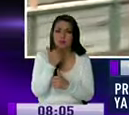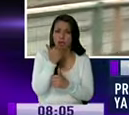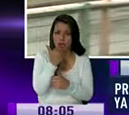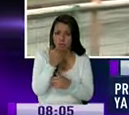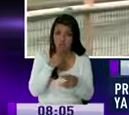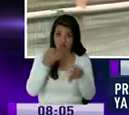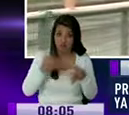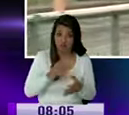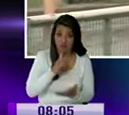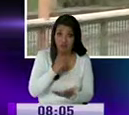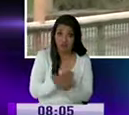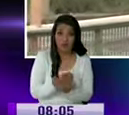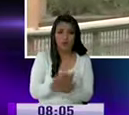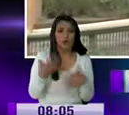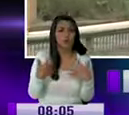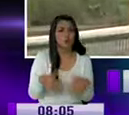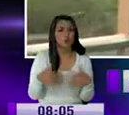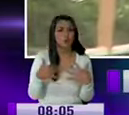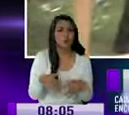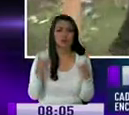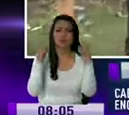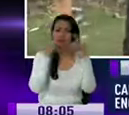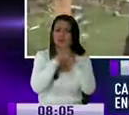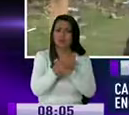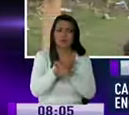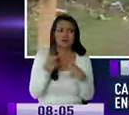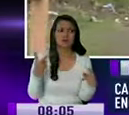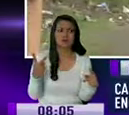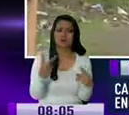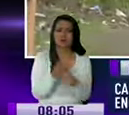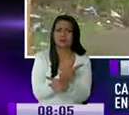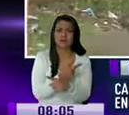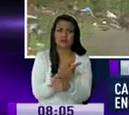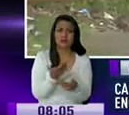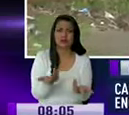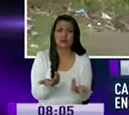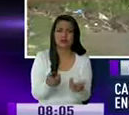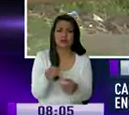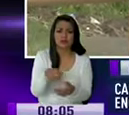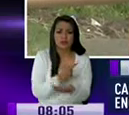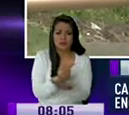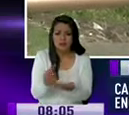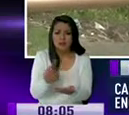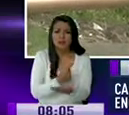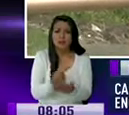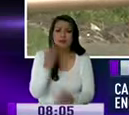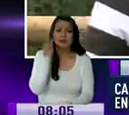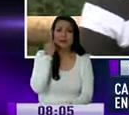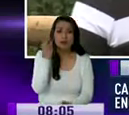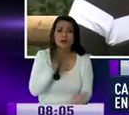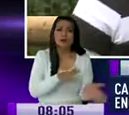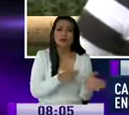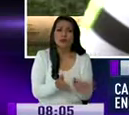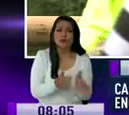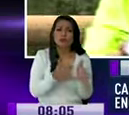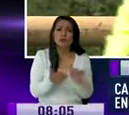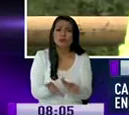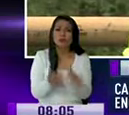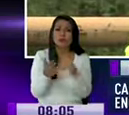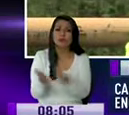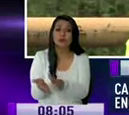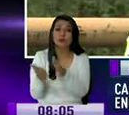es verdad, el caso se torna alarmante, porque esto se repite cada semana a lo largo